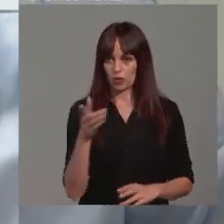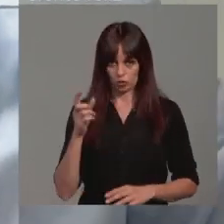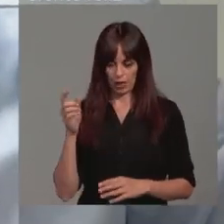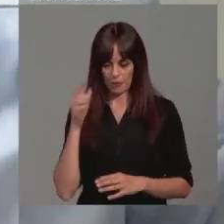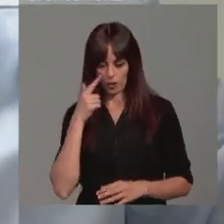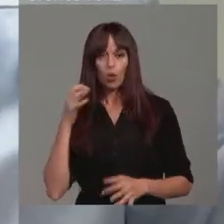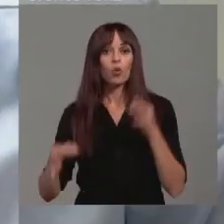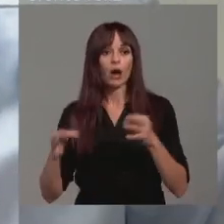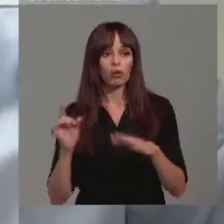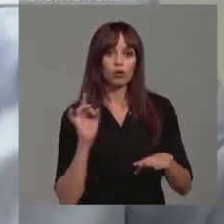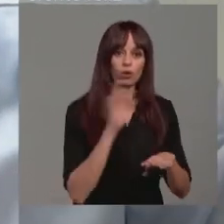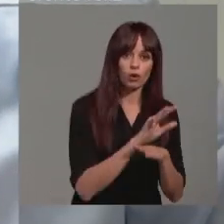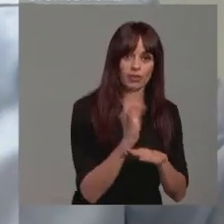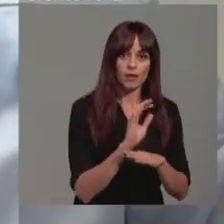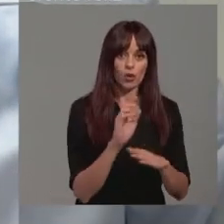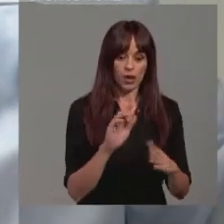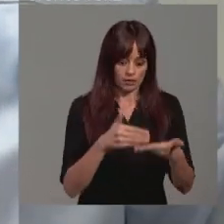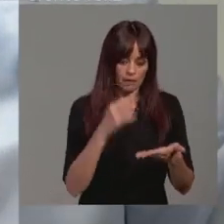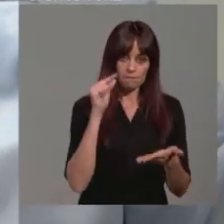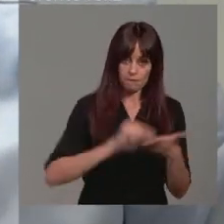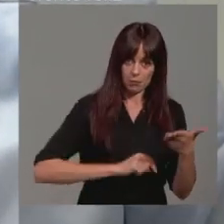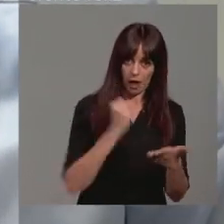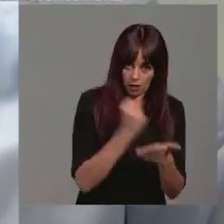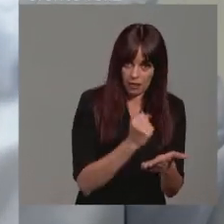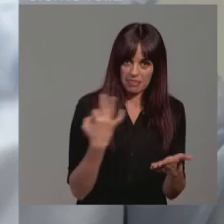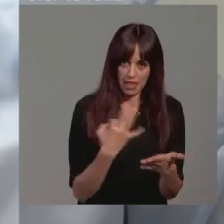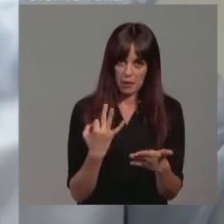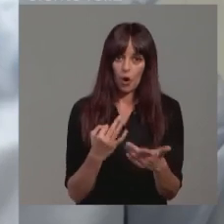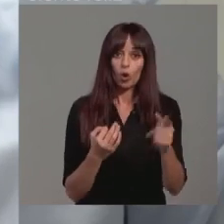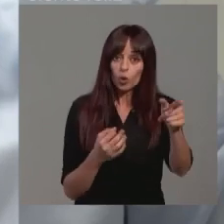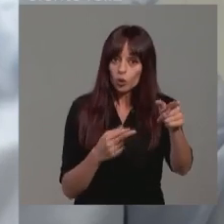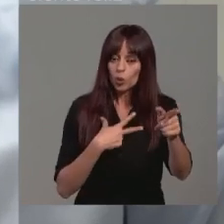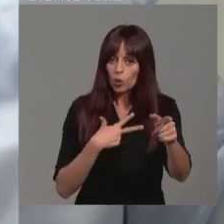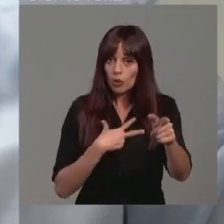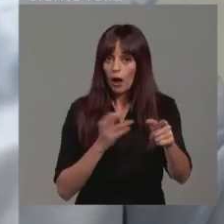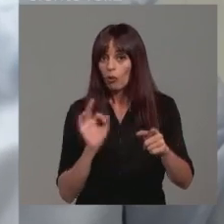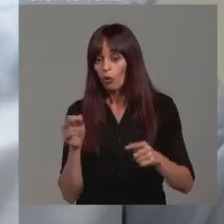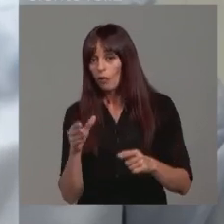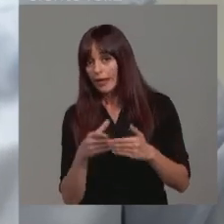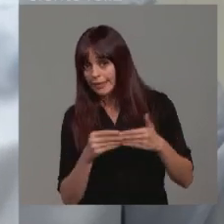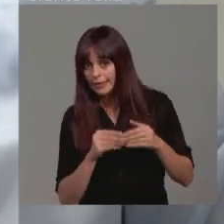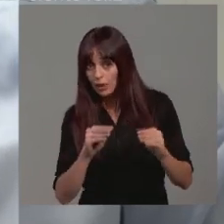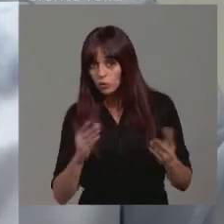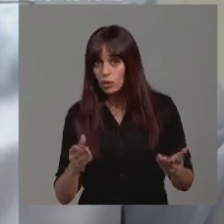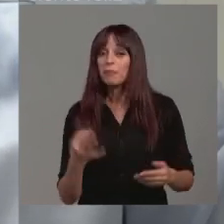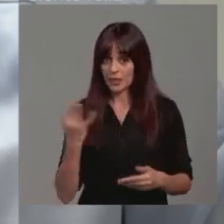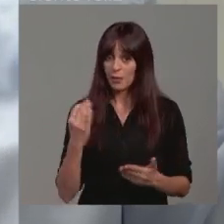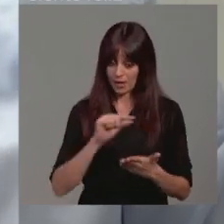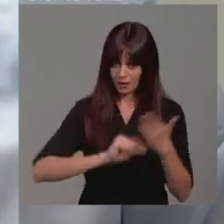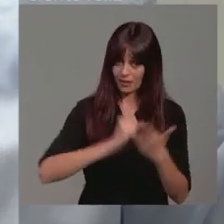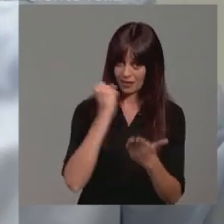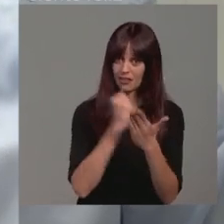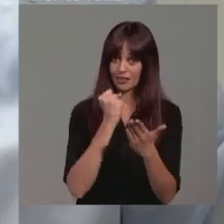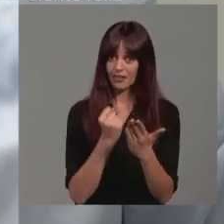tendrá un acuse de recibo, tendrá una firma de alguien, del propietario, de usted como abogado? Bueno, debería tenerlo.